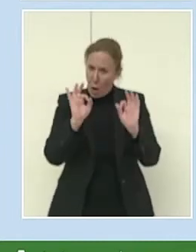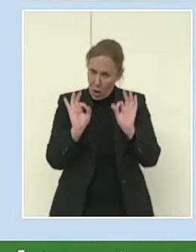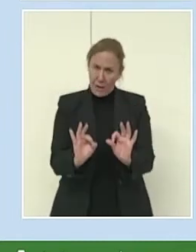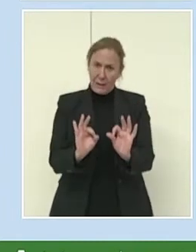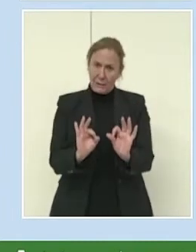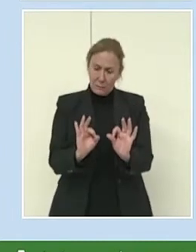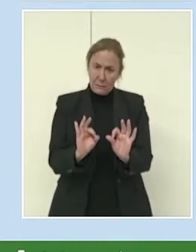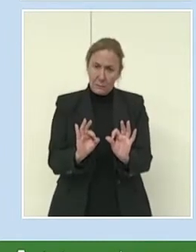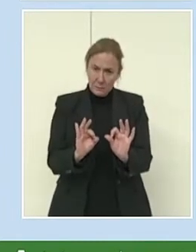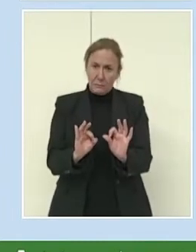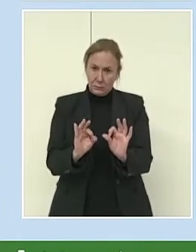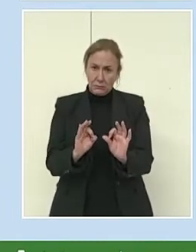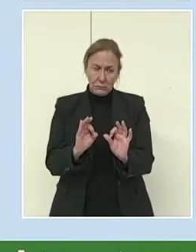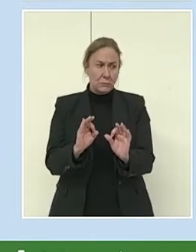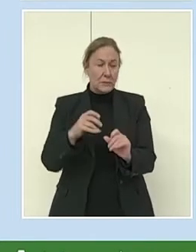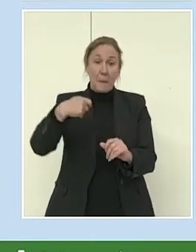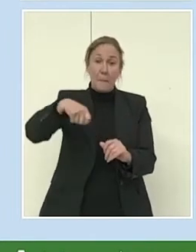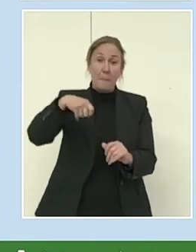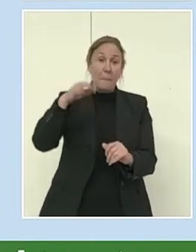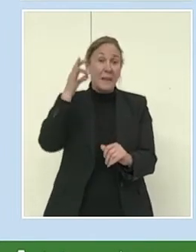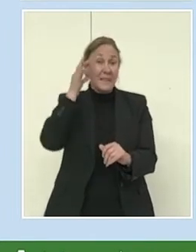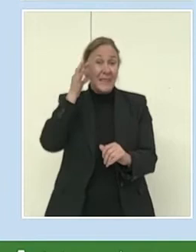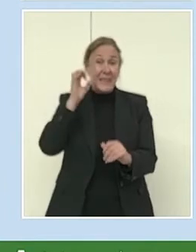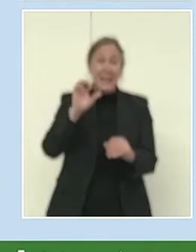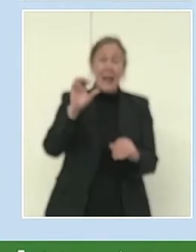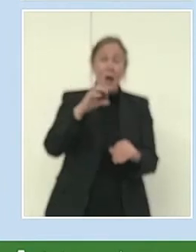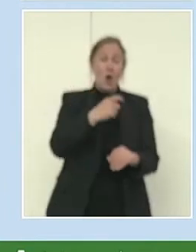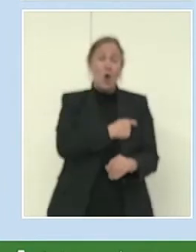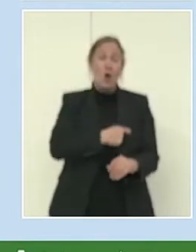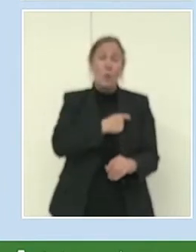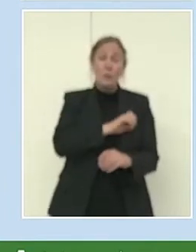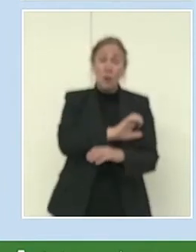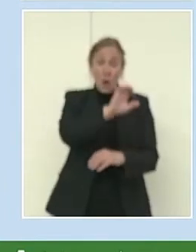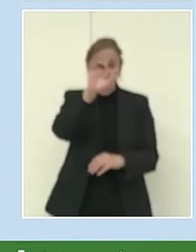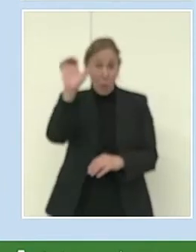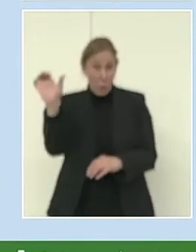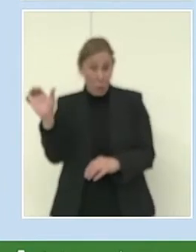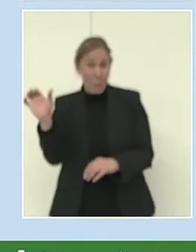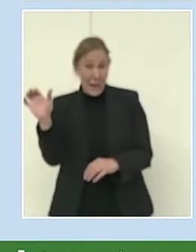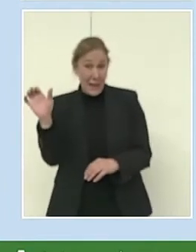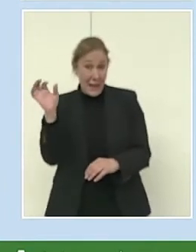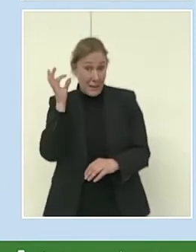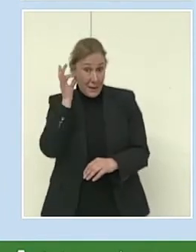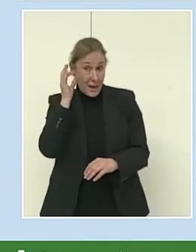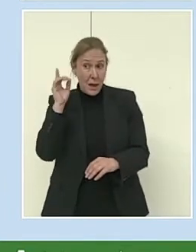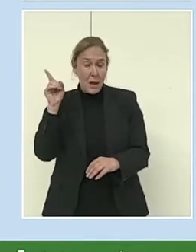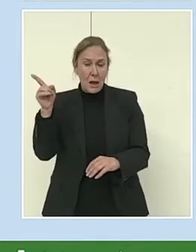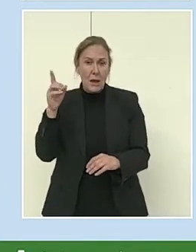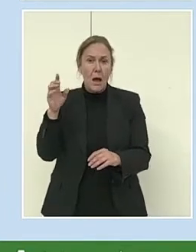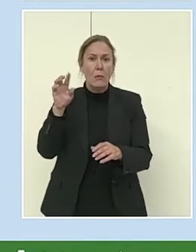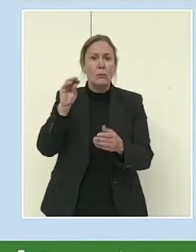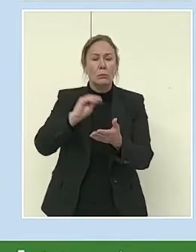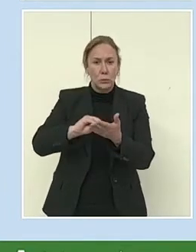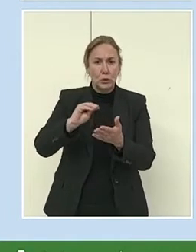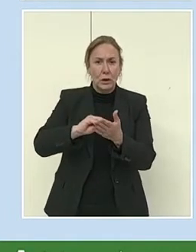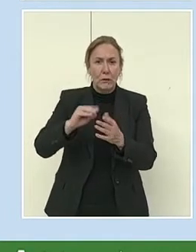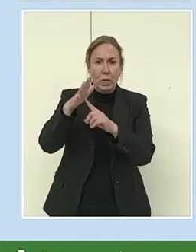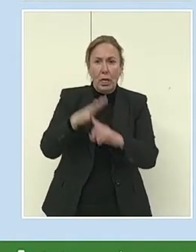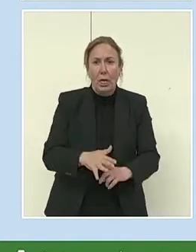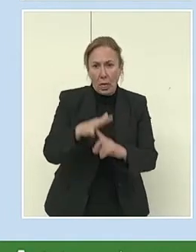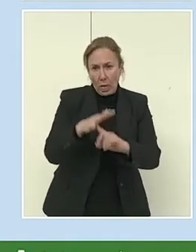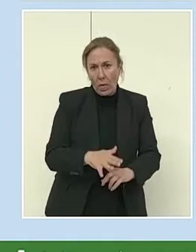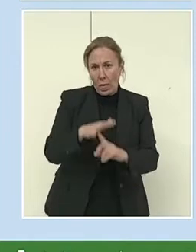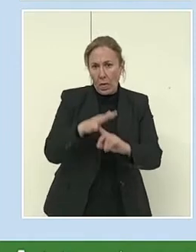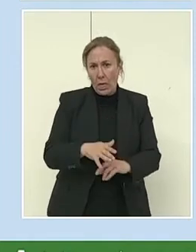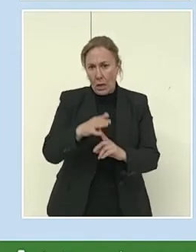Ursula von der Leyen, que es la presidenta de la Comisión Europea y que ha tenido varios desplantes simplemente por el hecho de ser mujer. Es